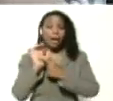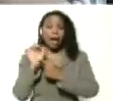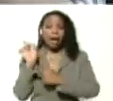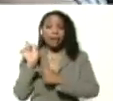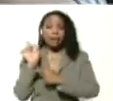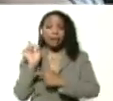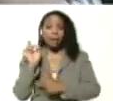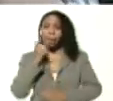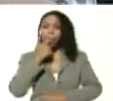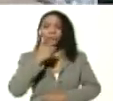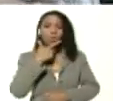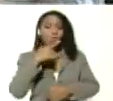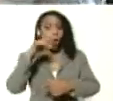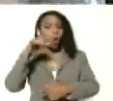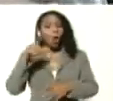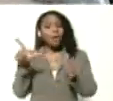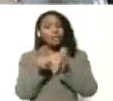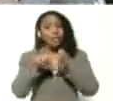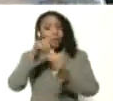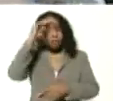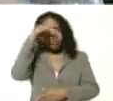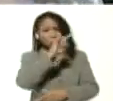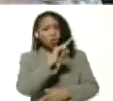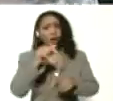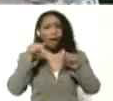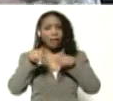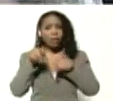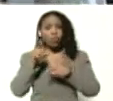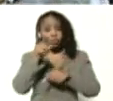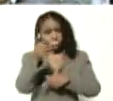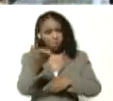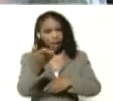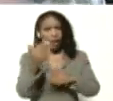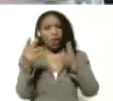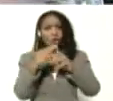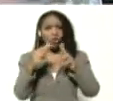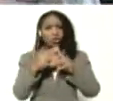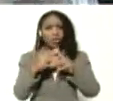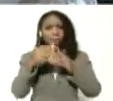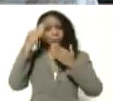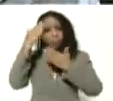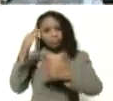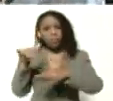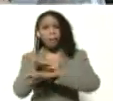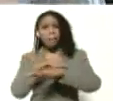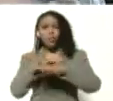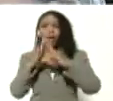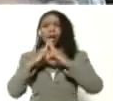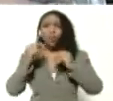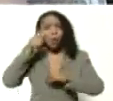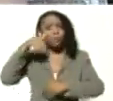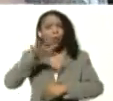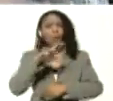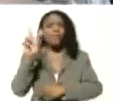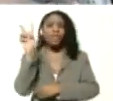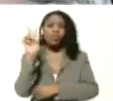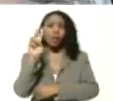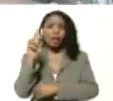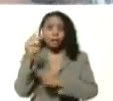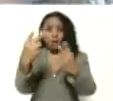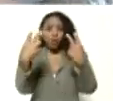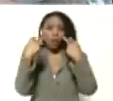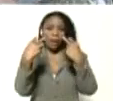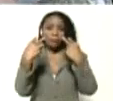y hermoso Liceo Fermín Toro que usted bien conoce. Saludos al ministro, saludos a todo el pueblo venezolano que nos oye.